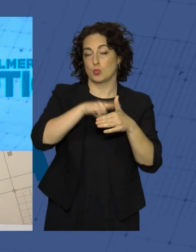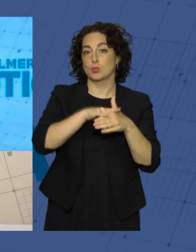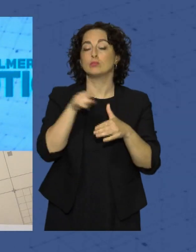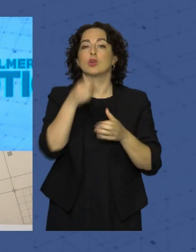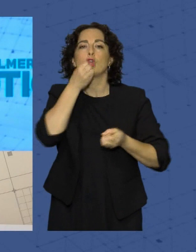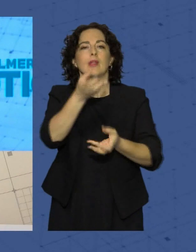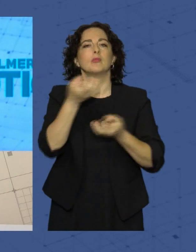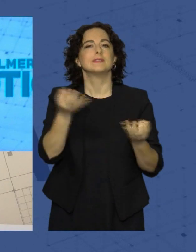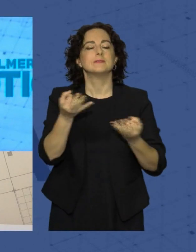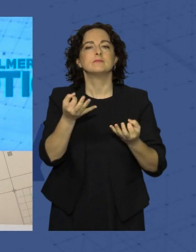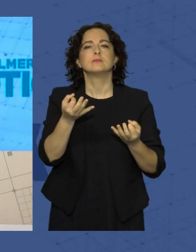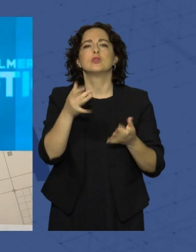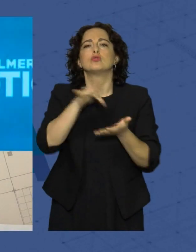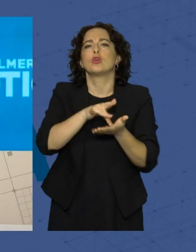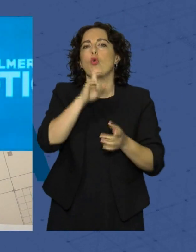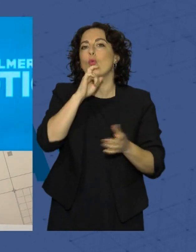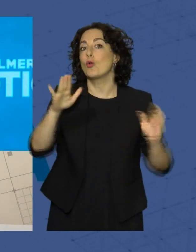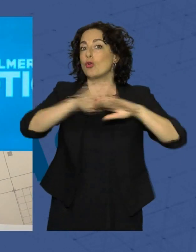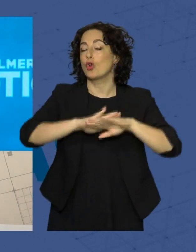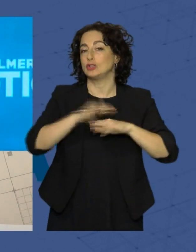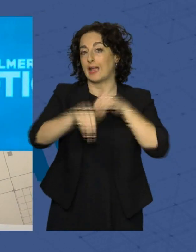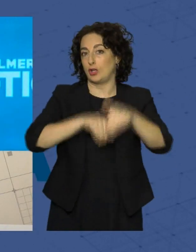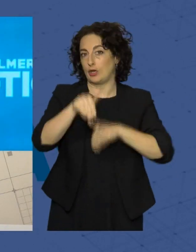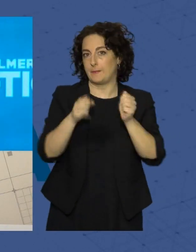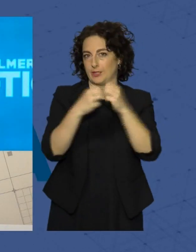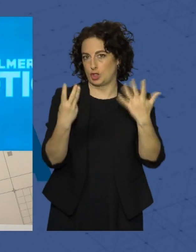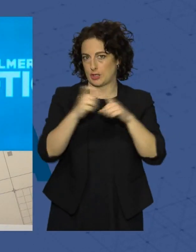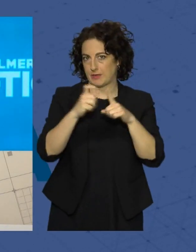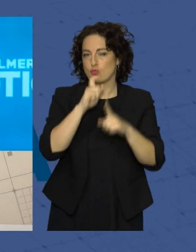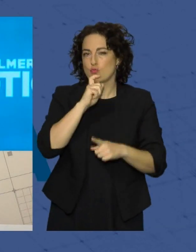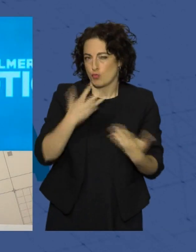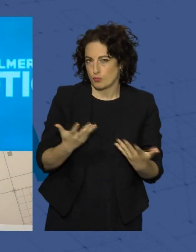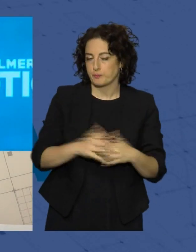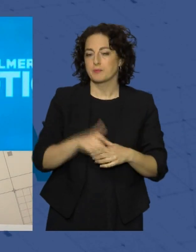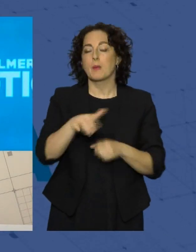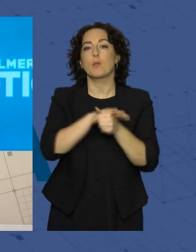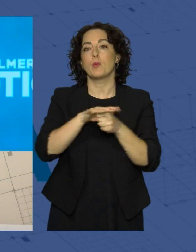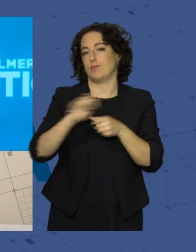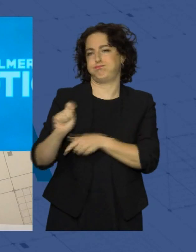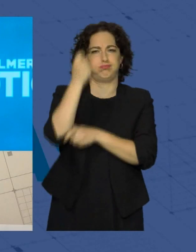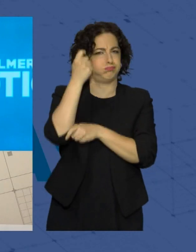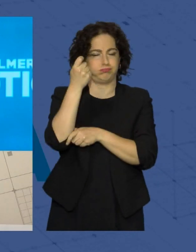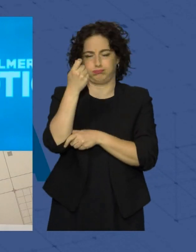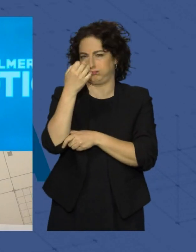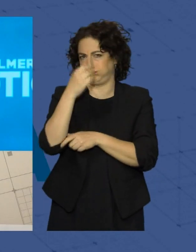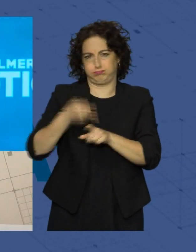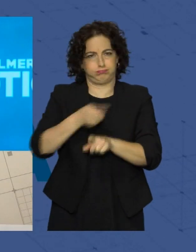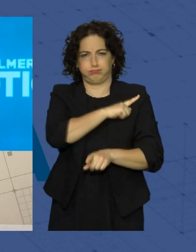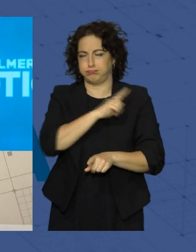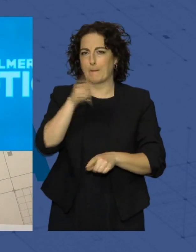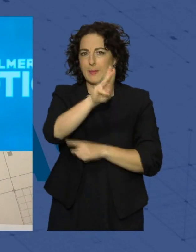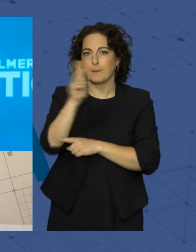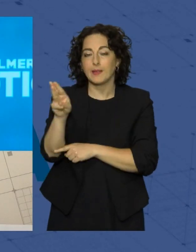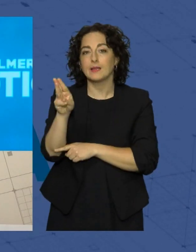contábamos cómo fue la noche electoral del 28M. En la provincia, victoria aplastante del PP, debacle del